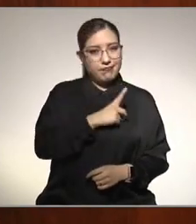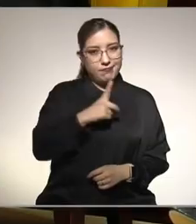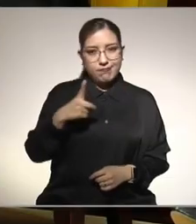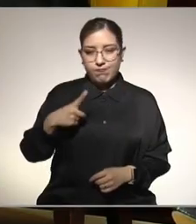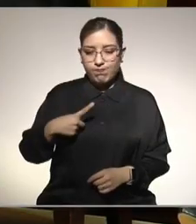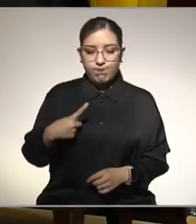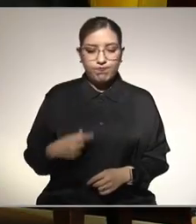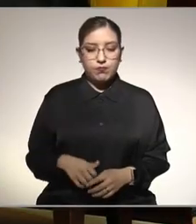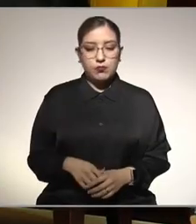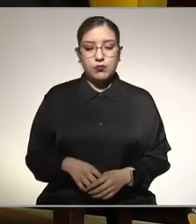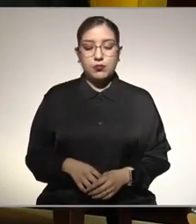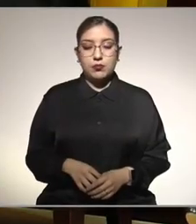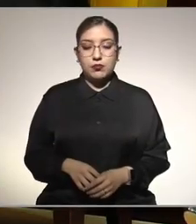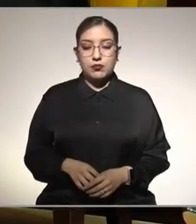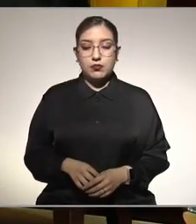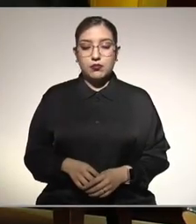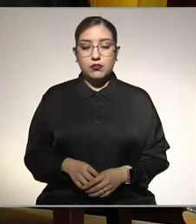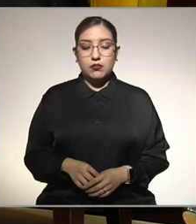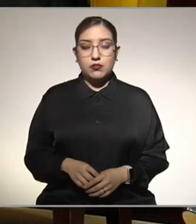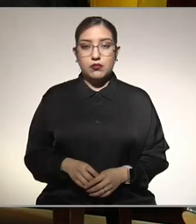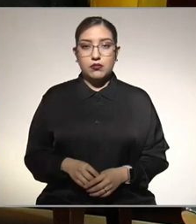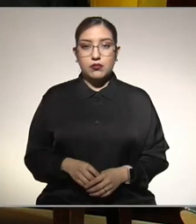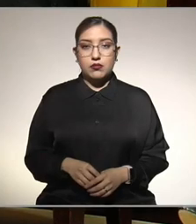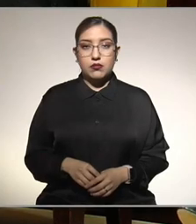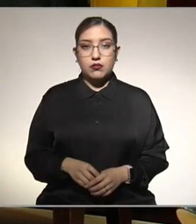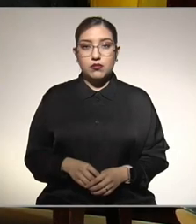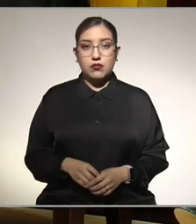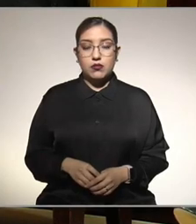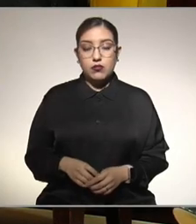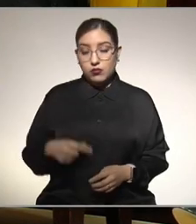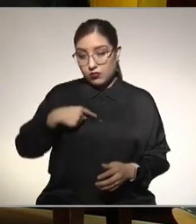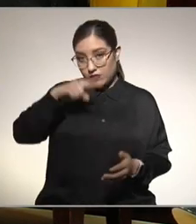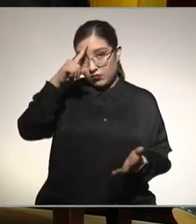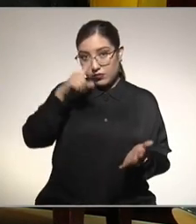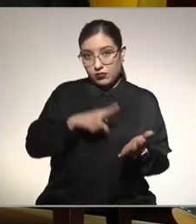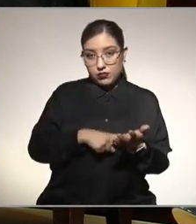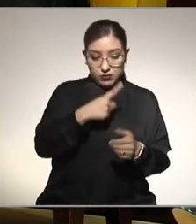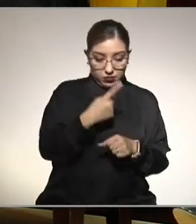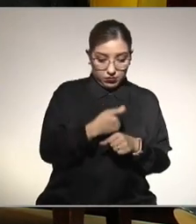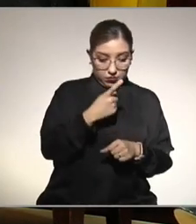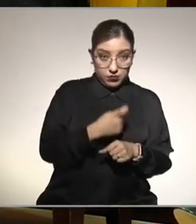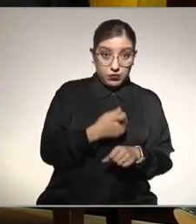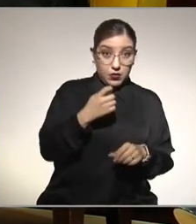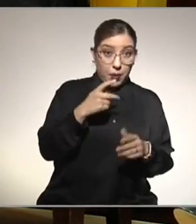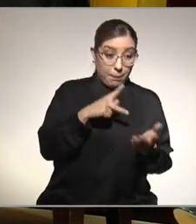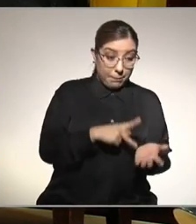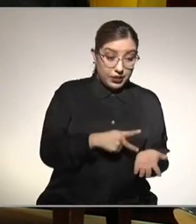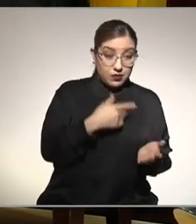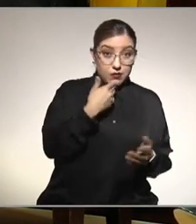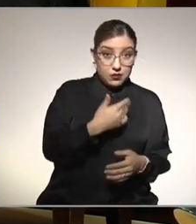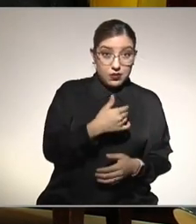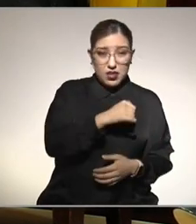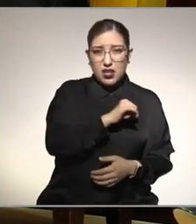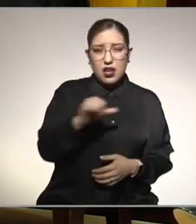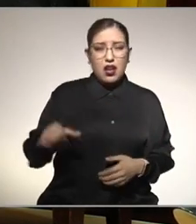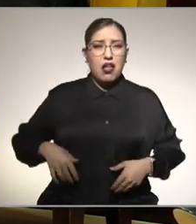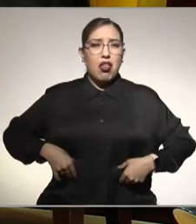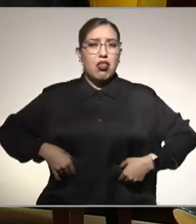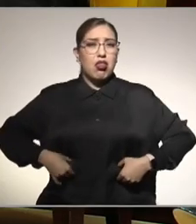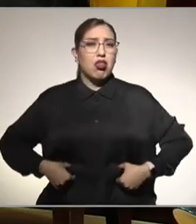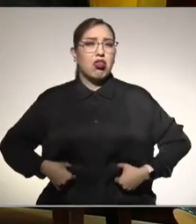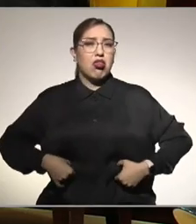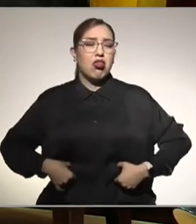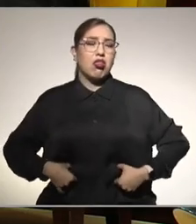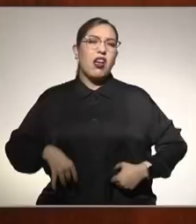que hemos hecho una transición de estar en un buen peso a tener estas lonjitas y decir está